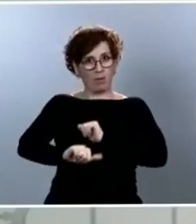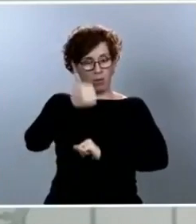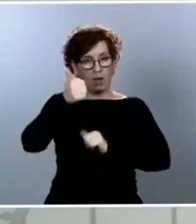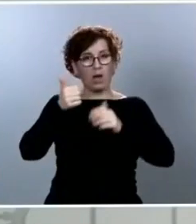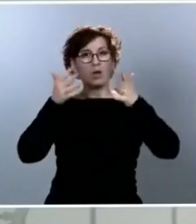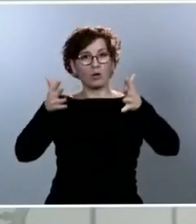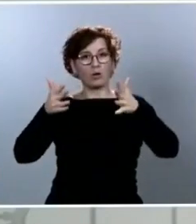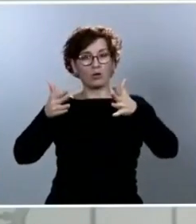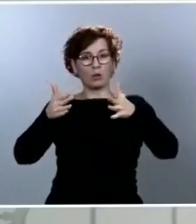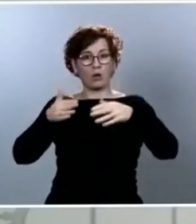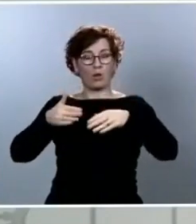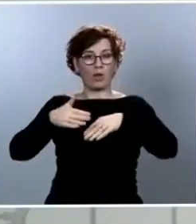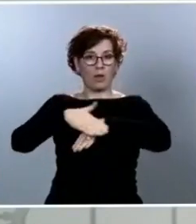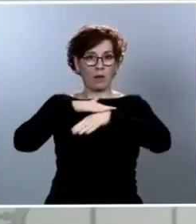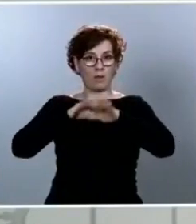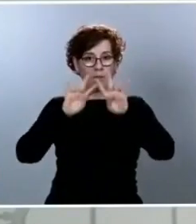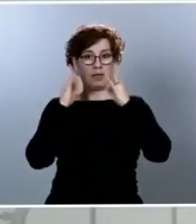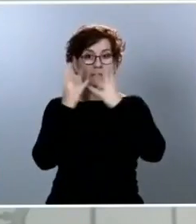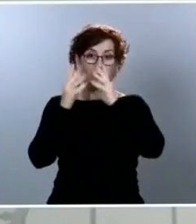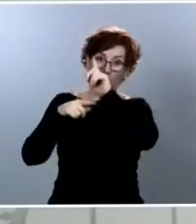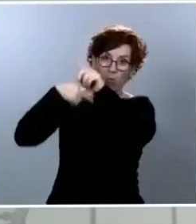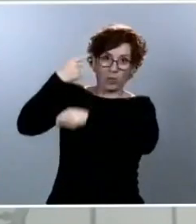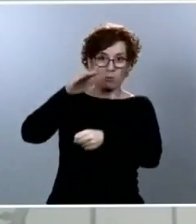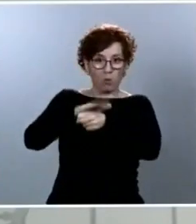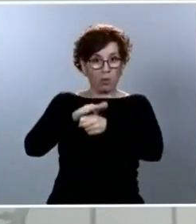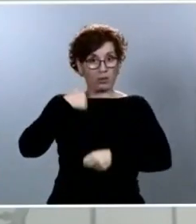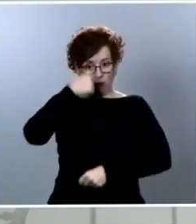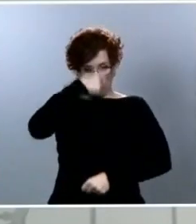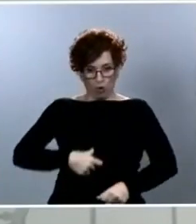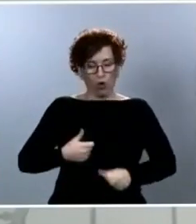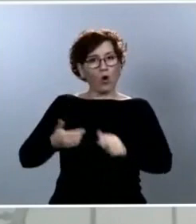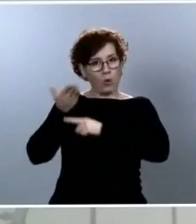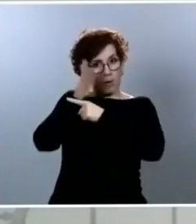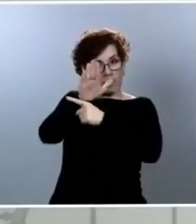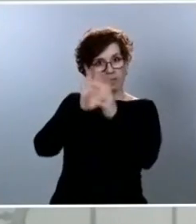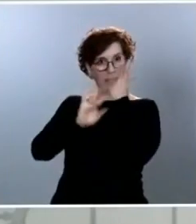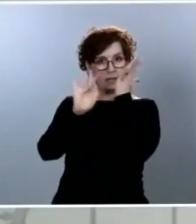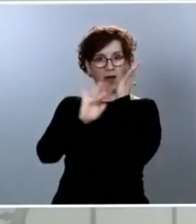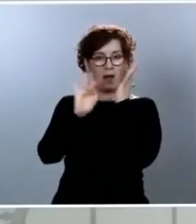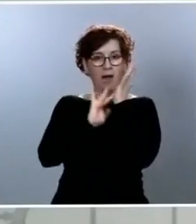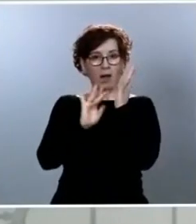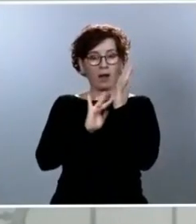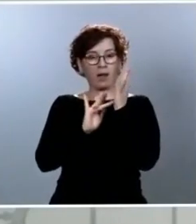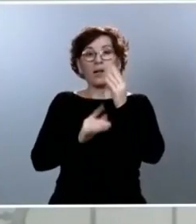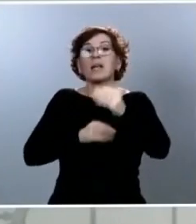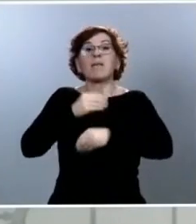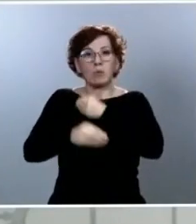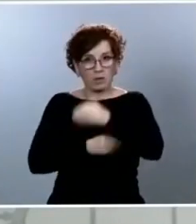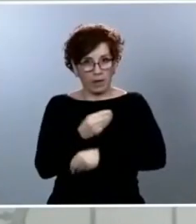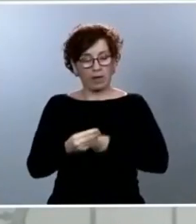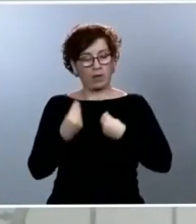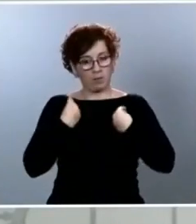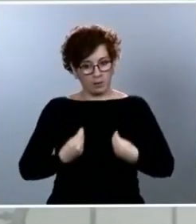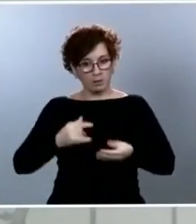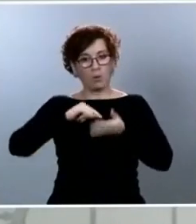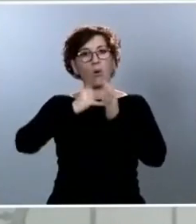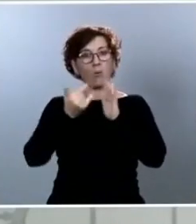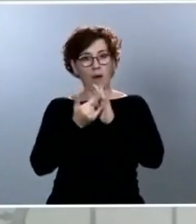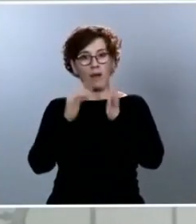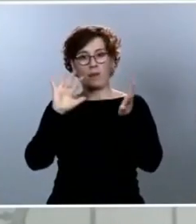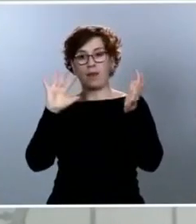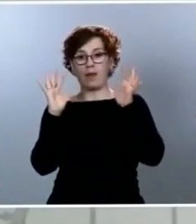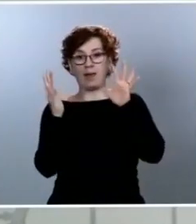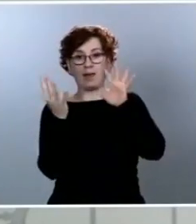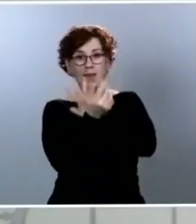al conjunto de la ciudadanía española, donde efectivamente lo que vamos a hacer es un plan de desescalada que durará todo el mes de mayo